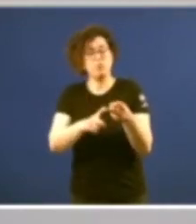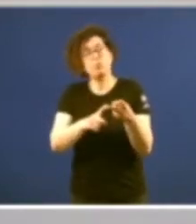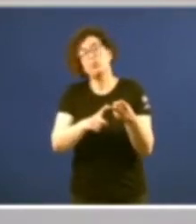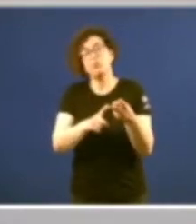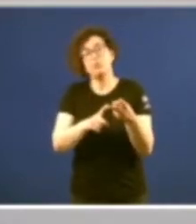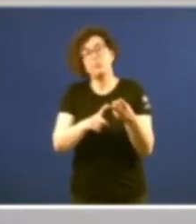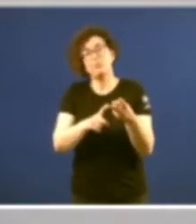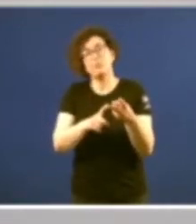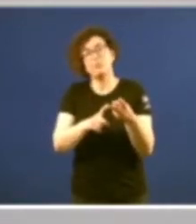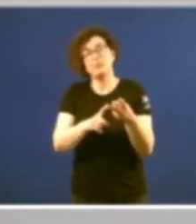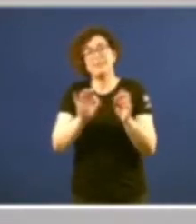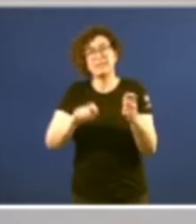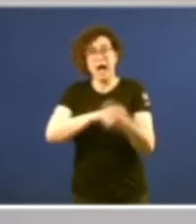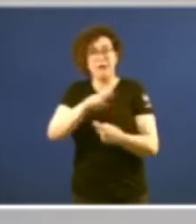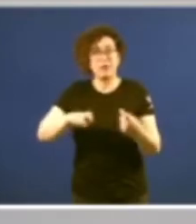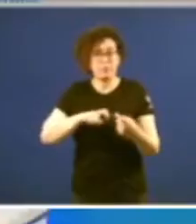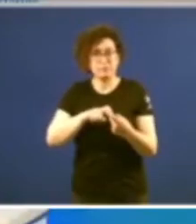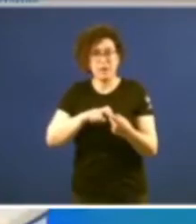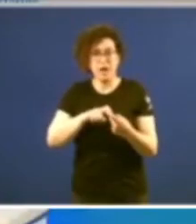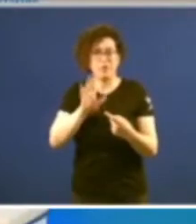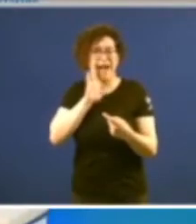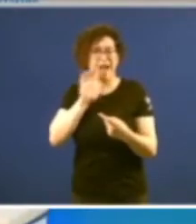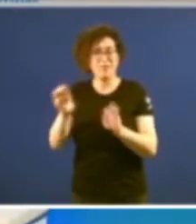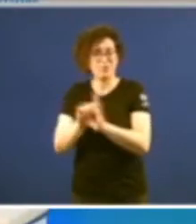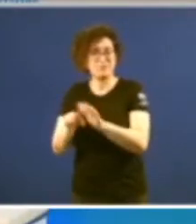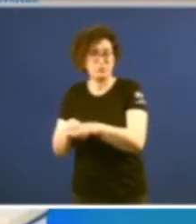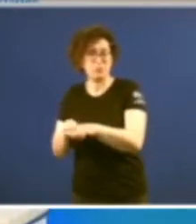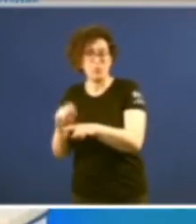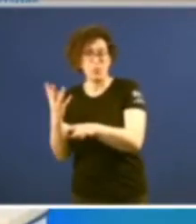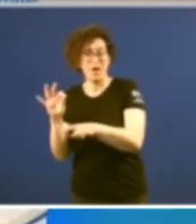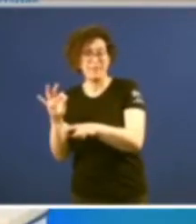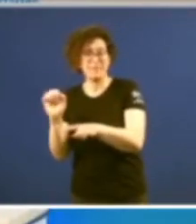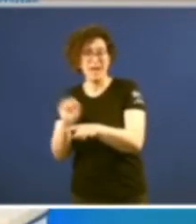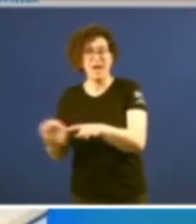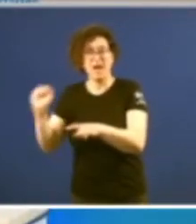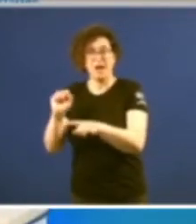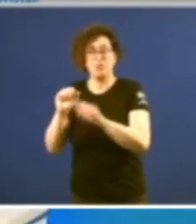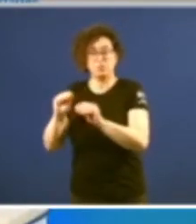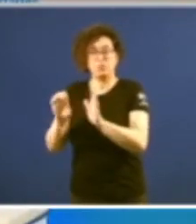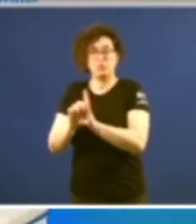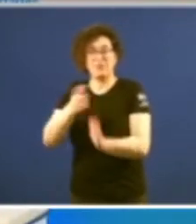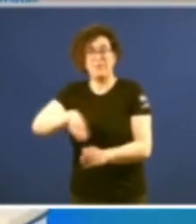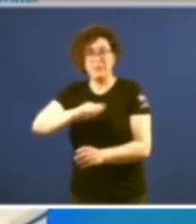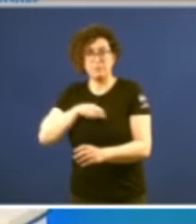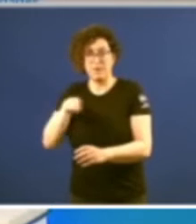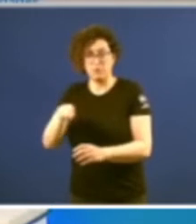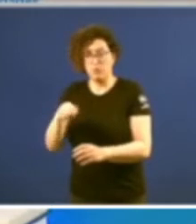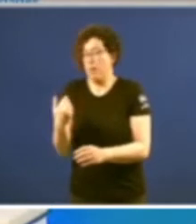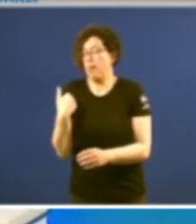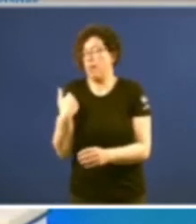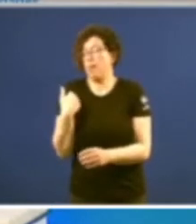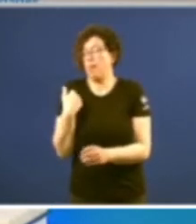ao aniversario desa Constitución, ao 40 aniversario desa Constitución Española, que hemos celebrado